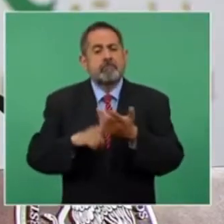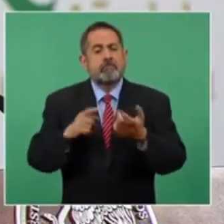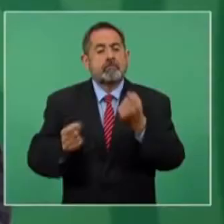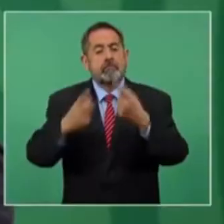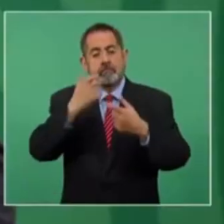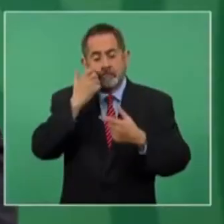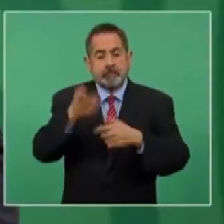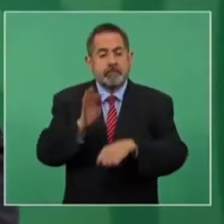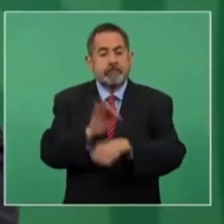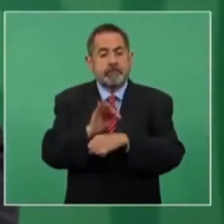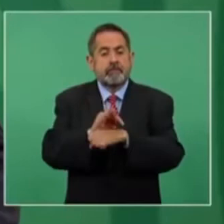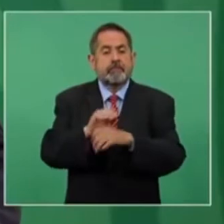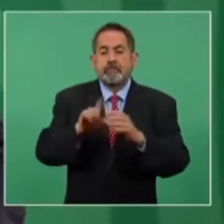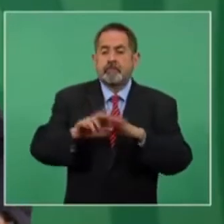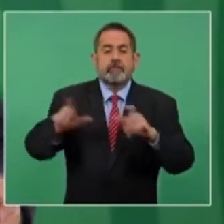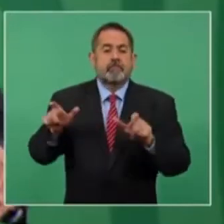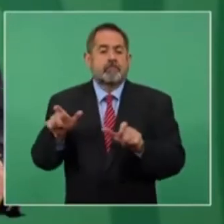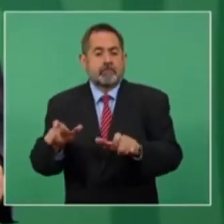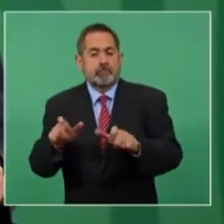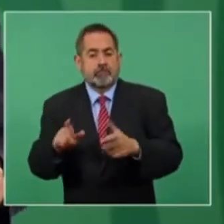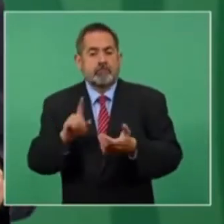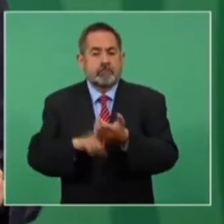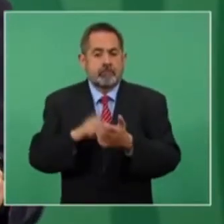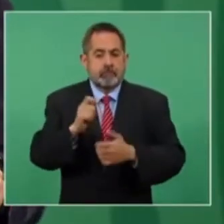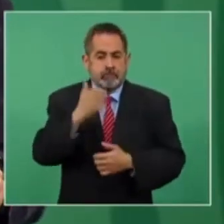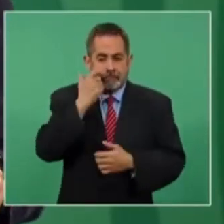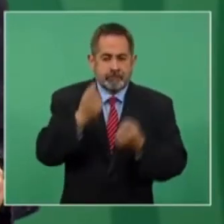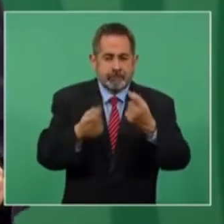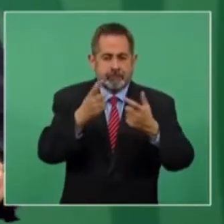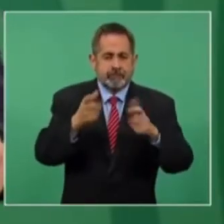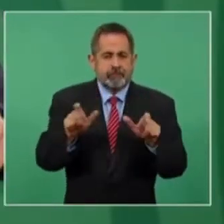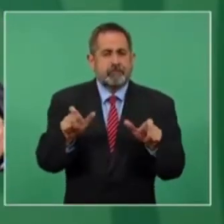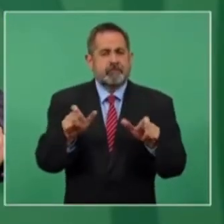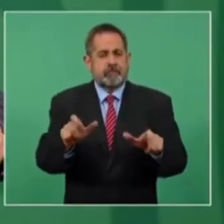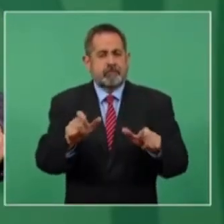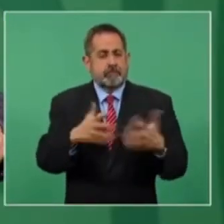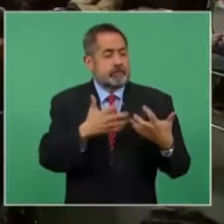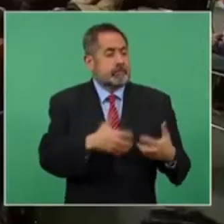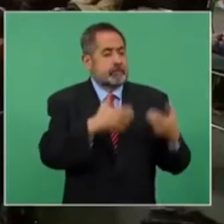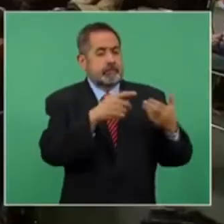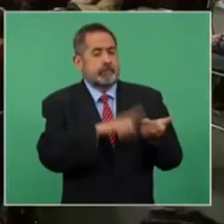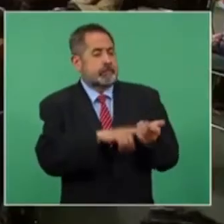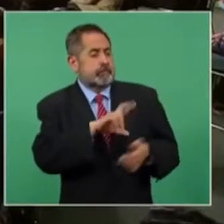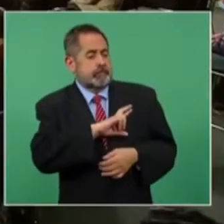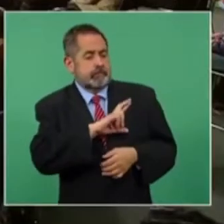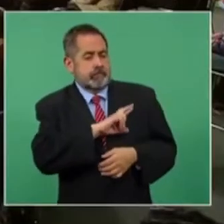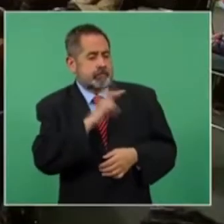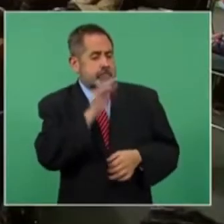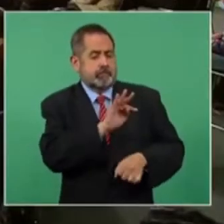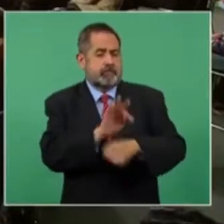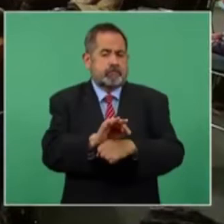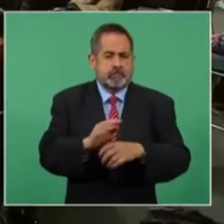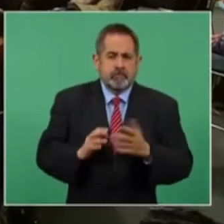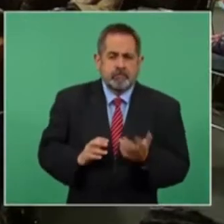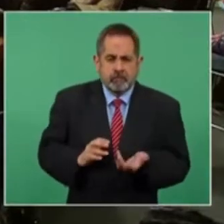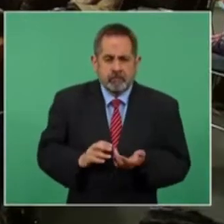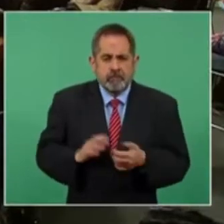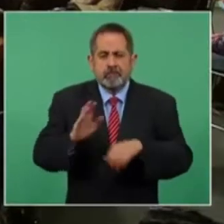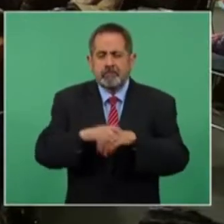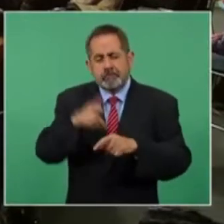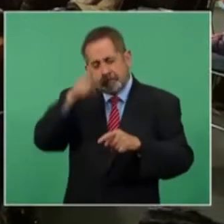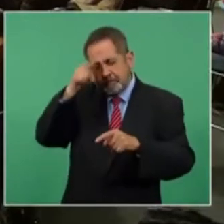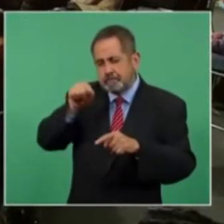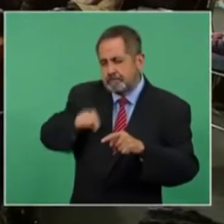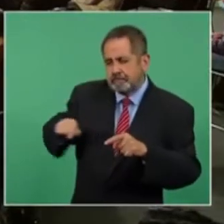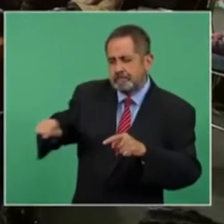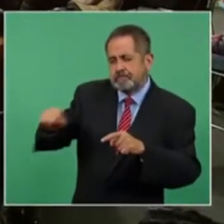protección pública sino quieren una protección de una empresa de particulares. También por las relaciones que se